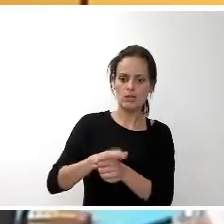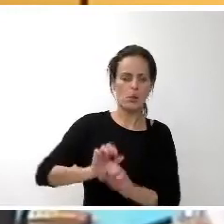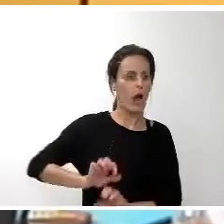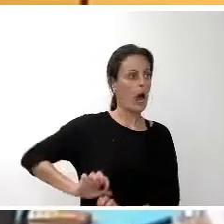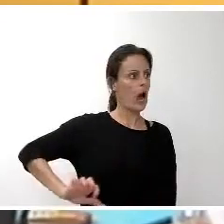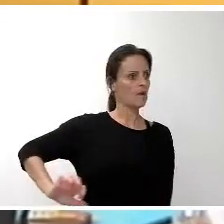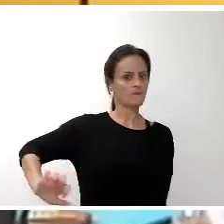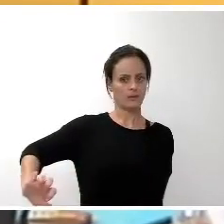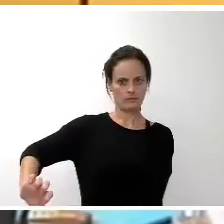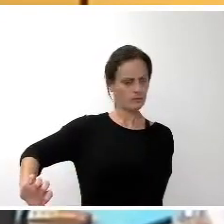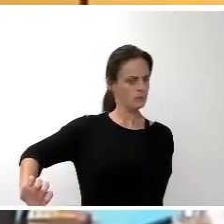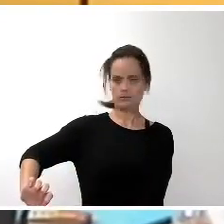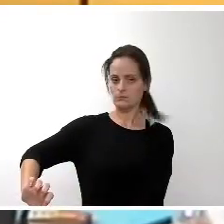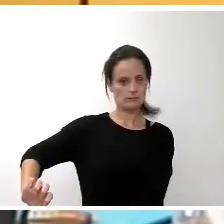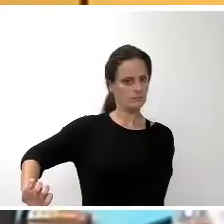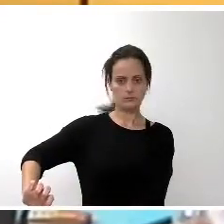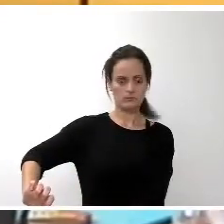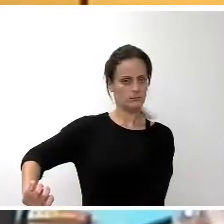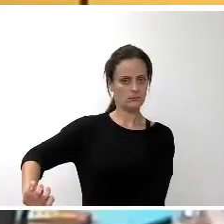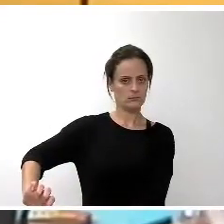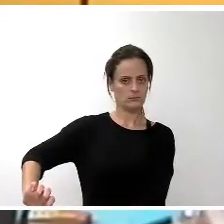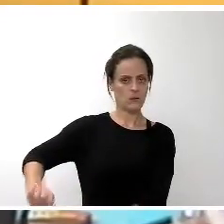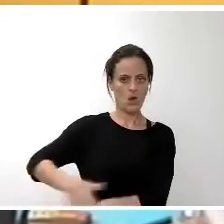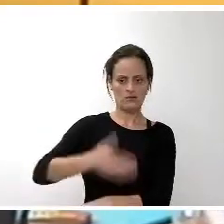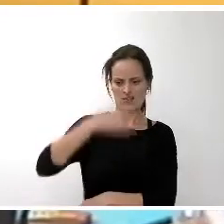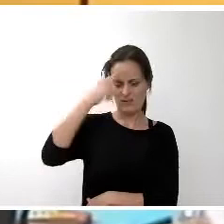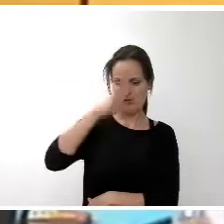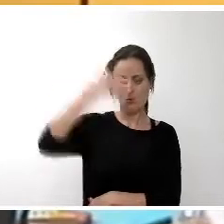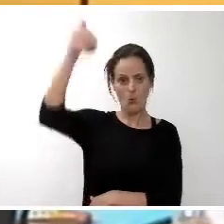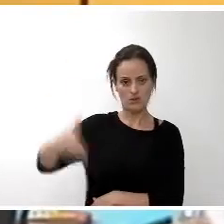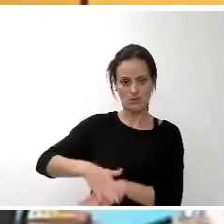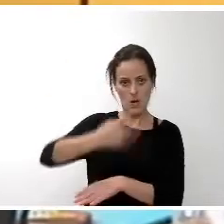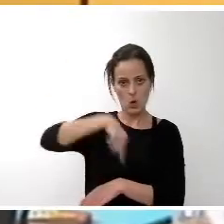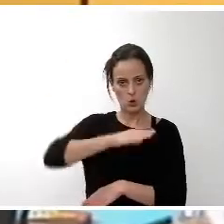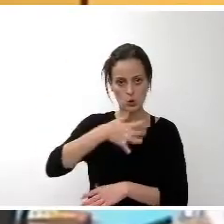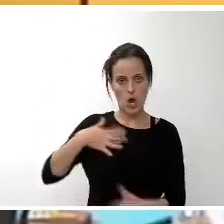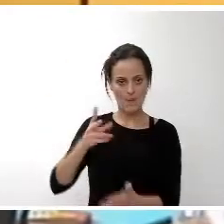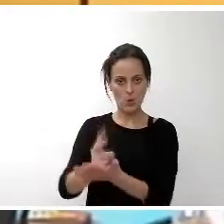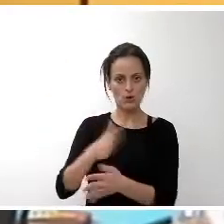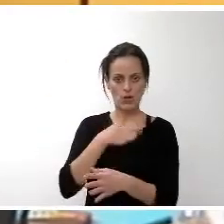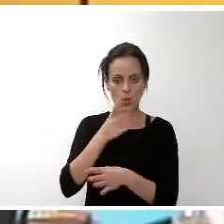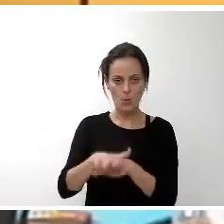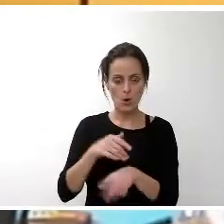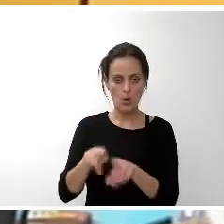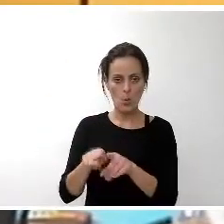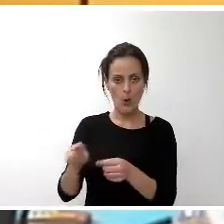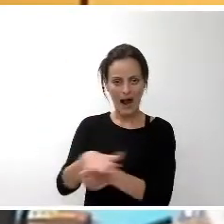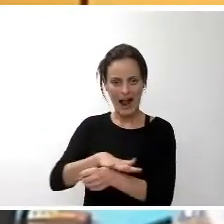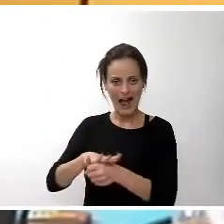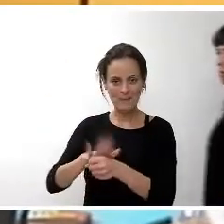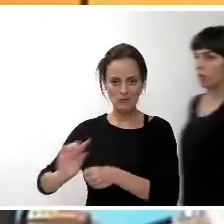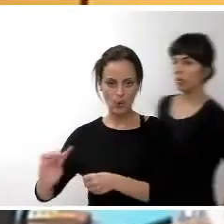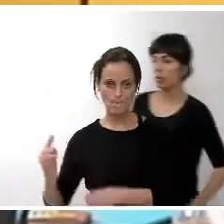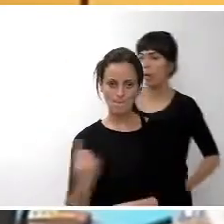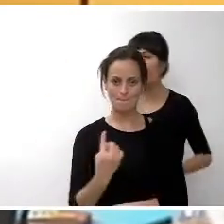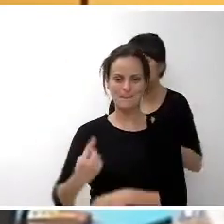estrella históricamente de este Cabildo, algo que poca gente discute. La apuesta del Cabildo por el sector primario en